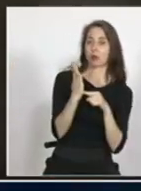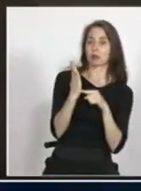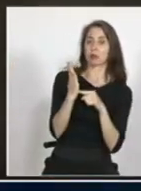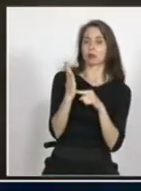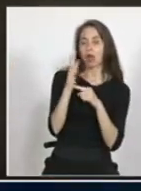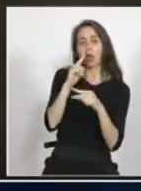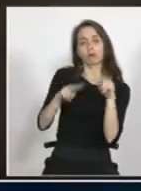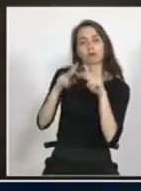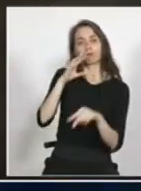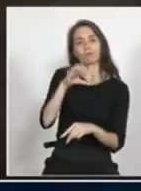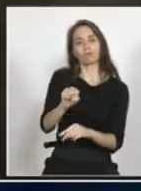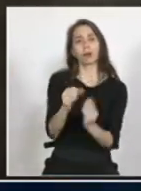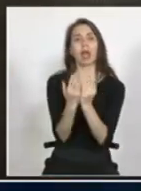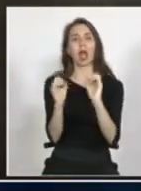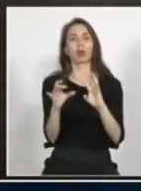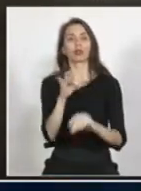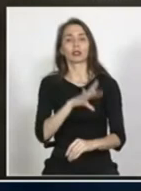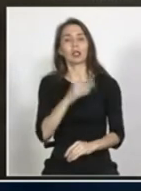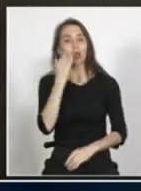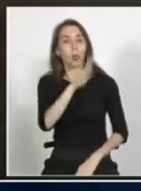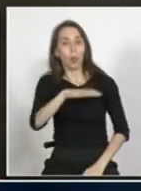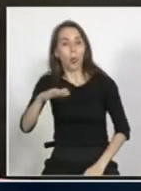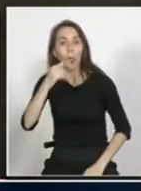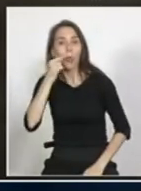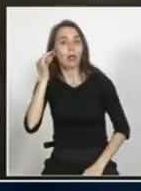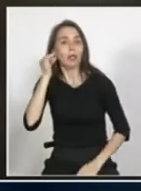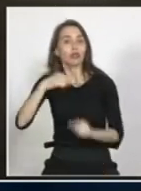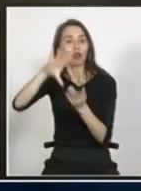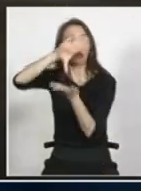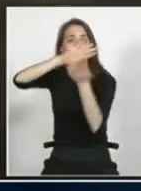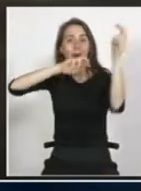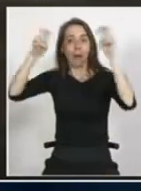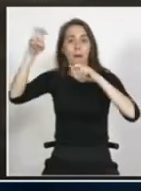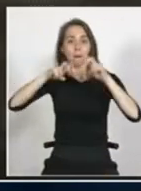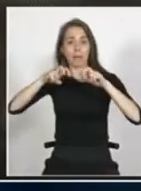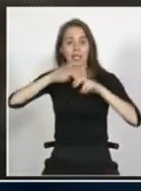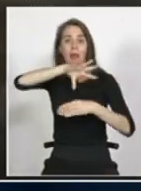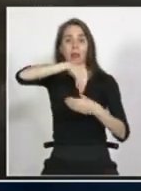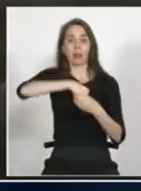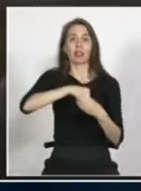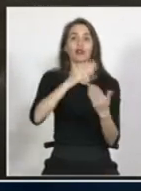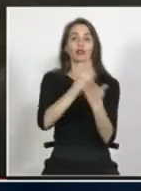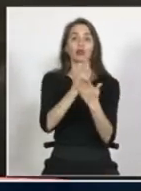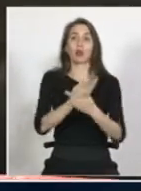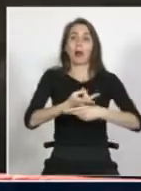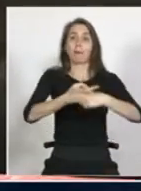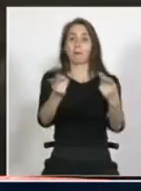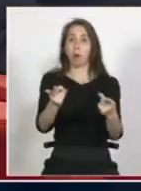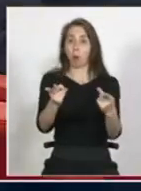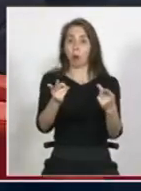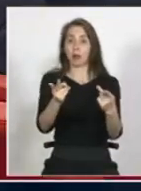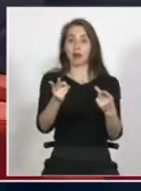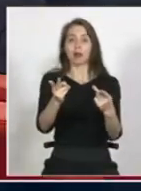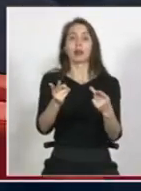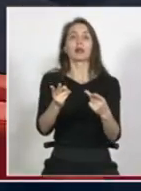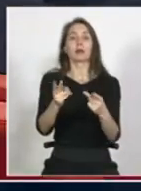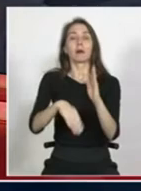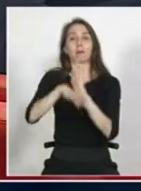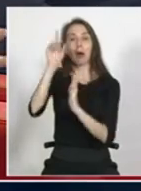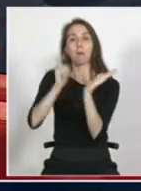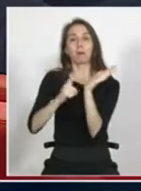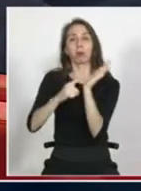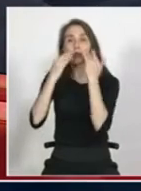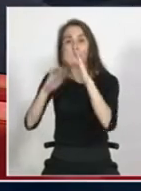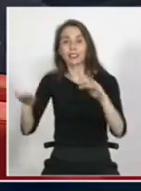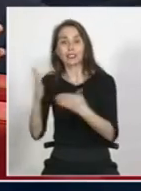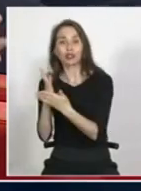Entonces, también si lo vemos desde ahí, las niñas y los niños migrantes dentro de la educación pública, que es donde estudia la mayoría de las niñas y los niños migrantes, también